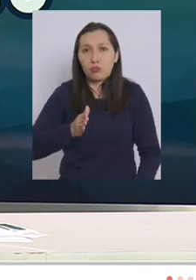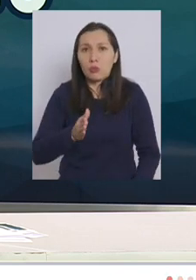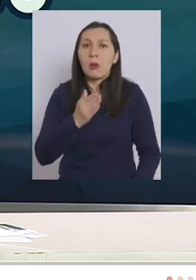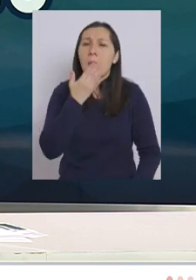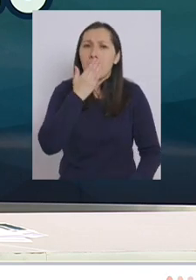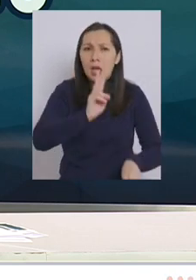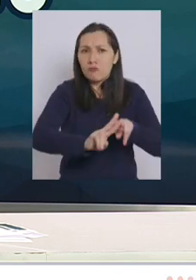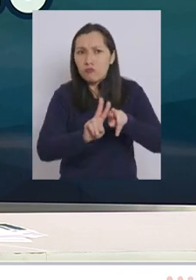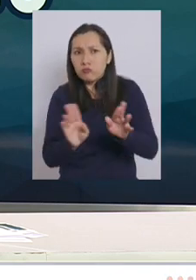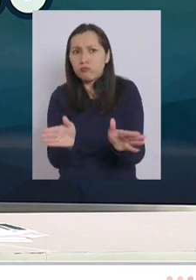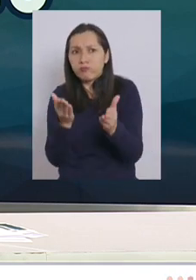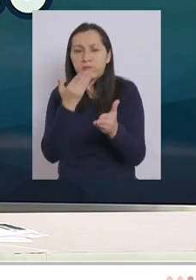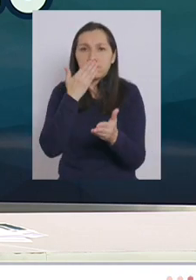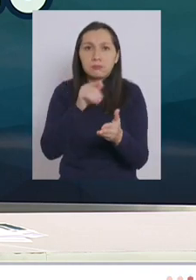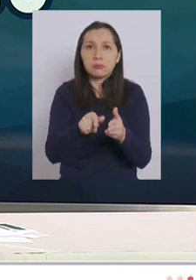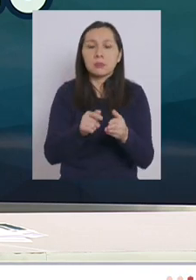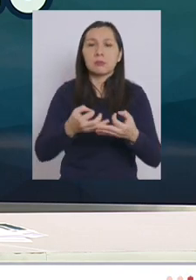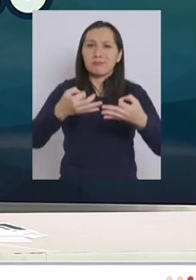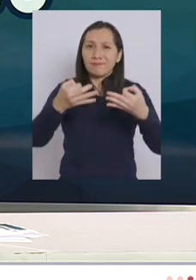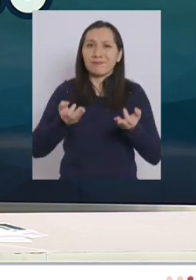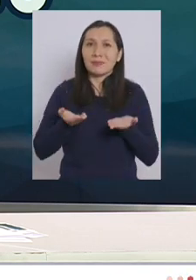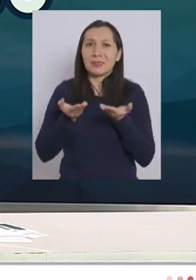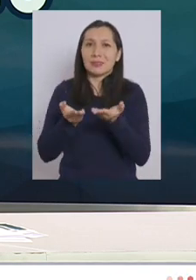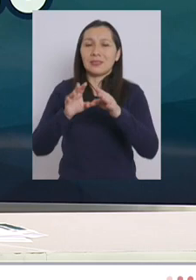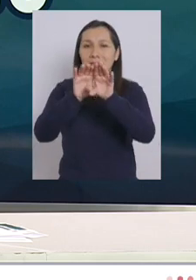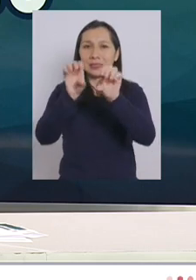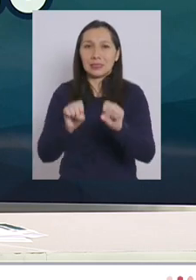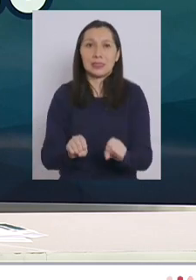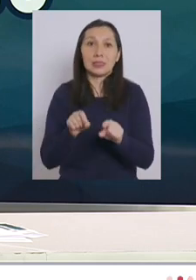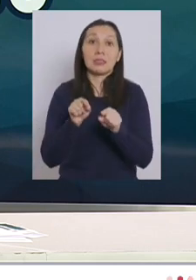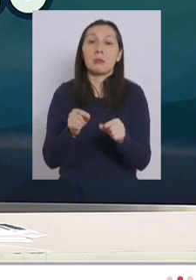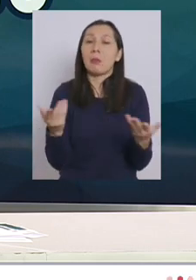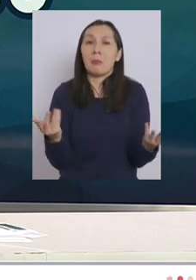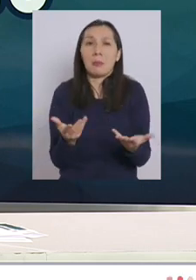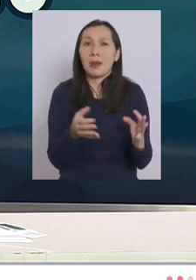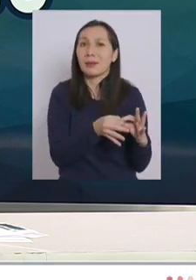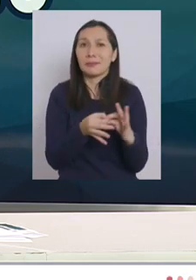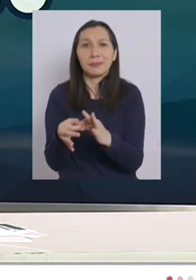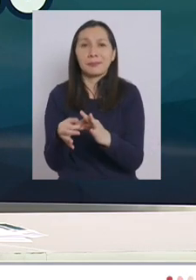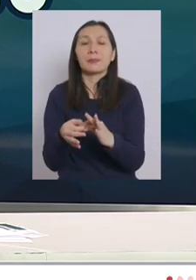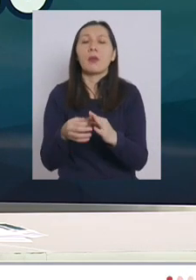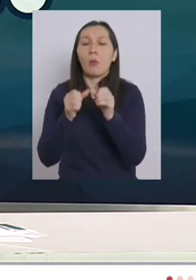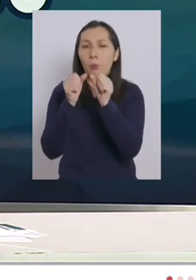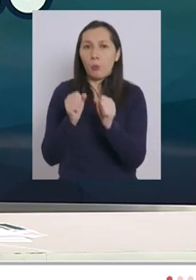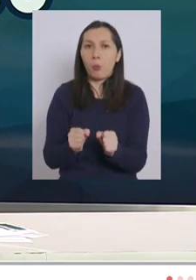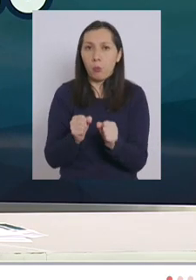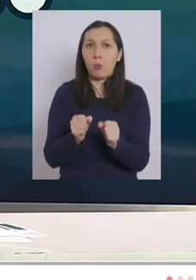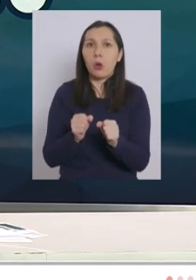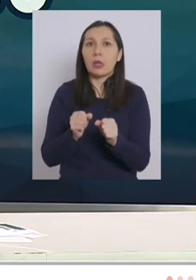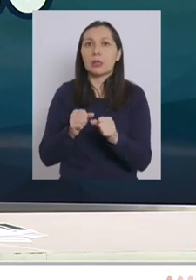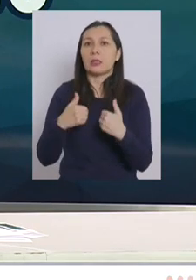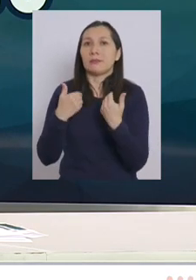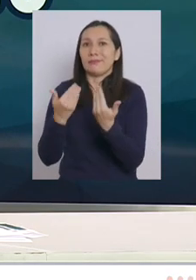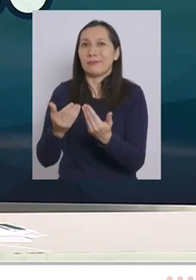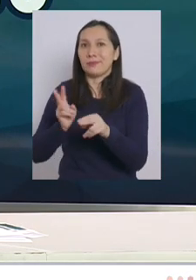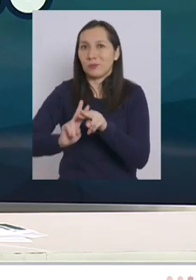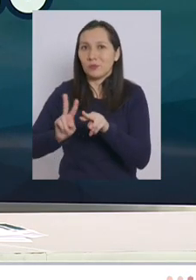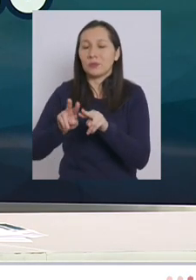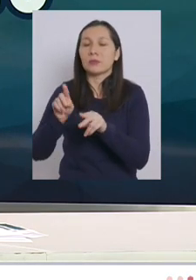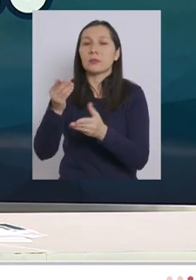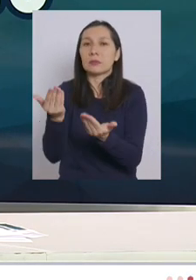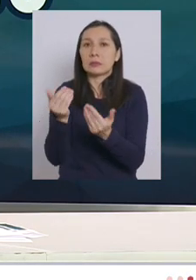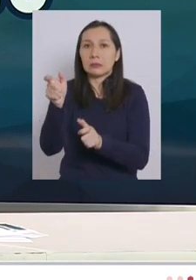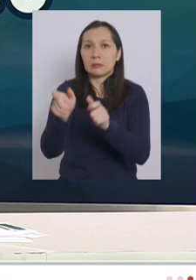mejorando cada día más la eficiencia de nuestro sistema de modo tal de ir pudiendo satisfacer los